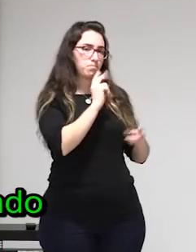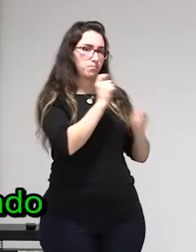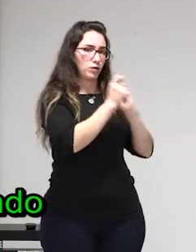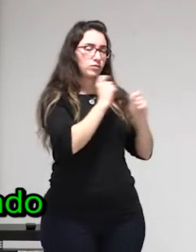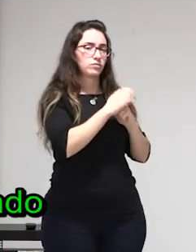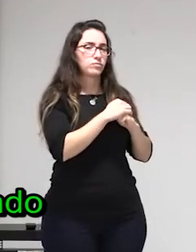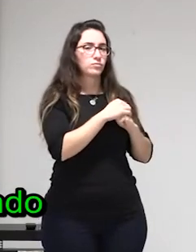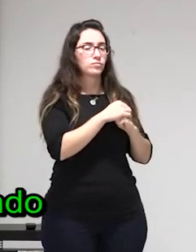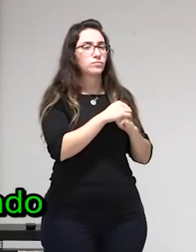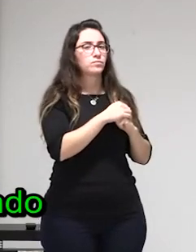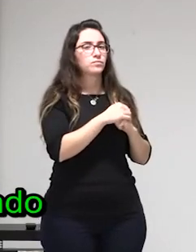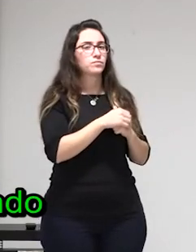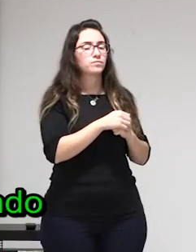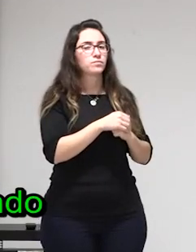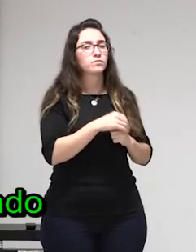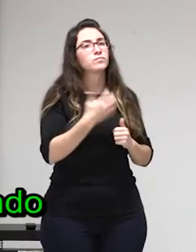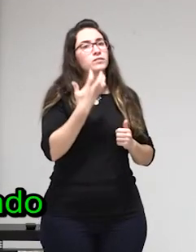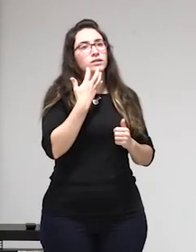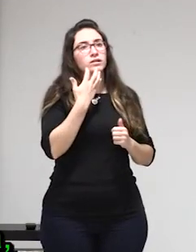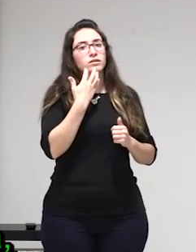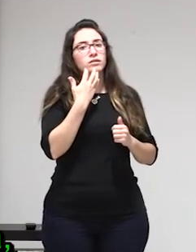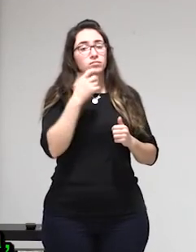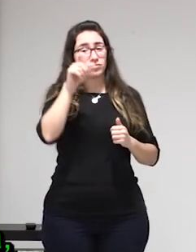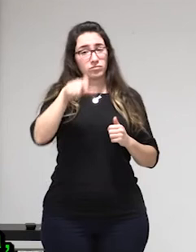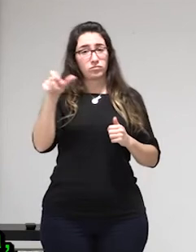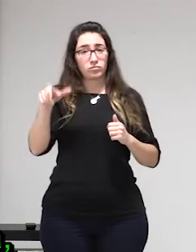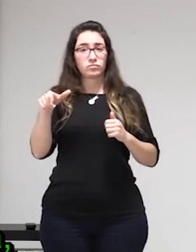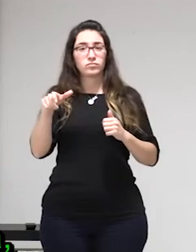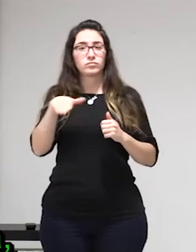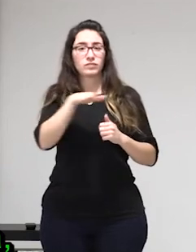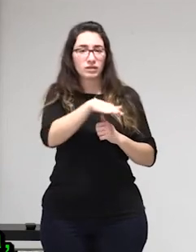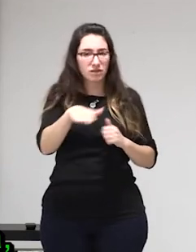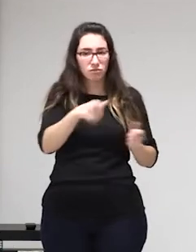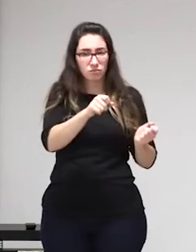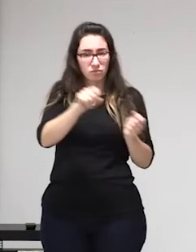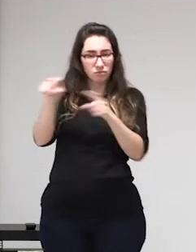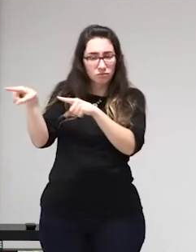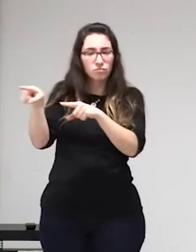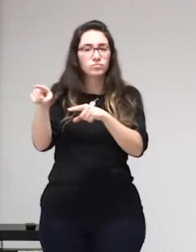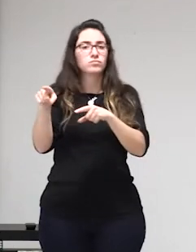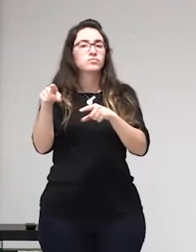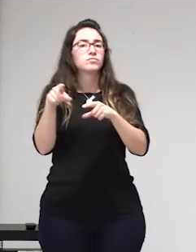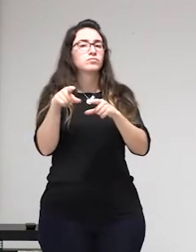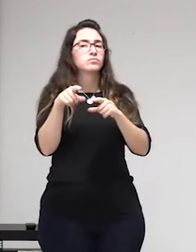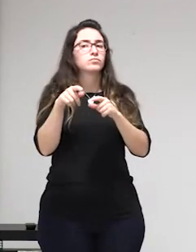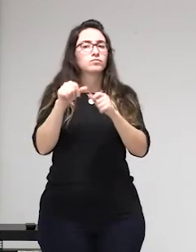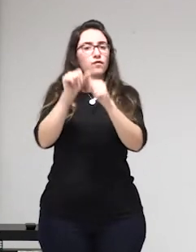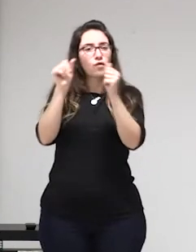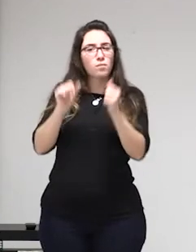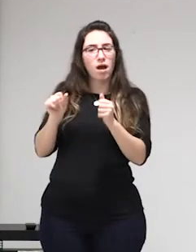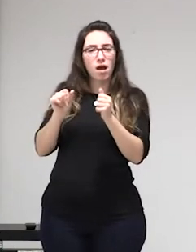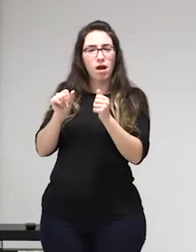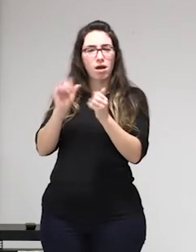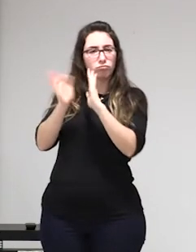recibiendo no eran muy buenos la verdad la comida estaba contada incluso los polvos de la leche estaban